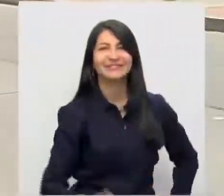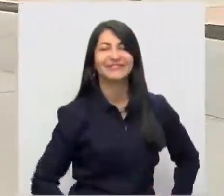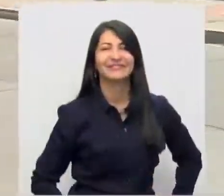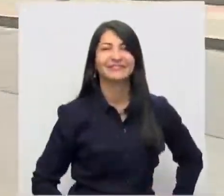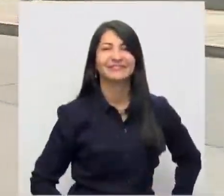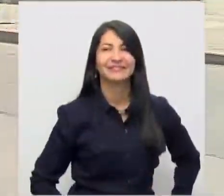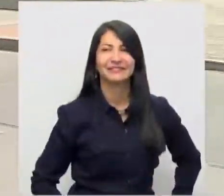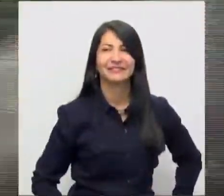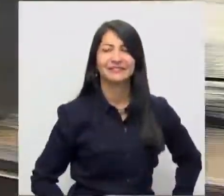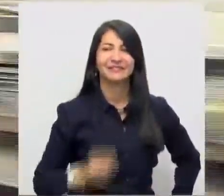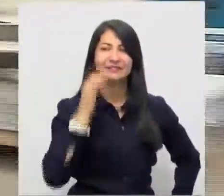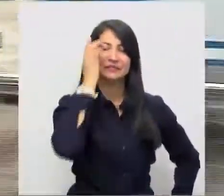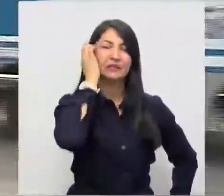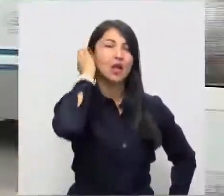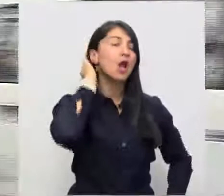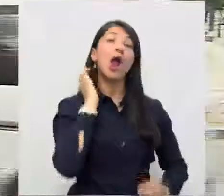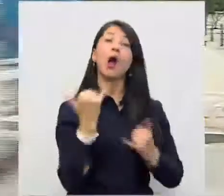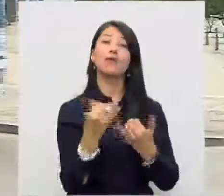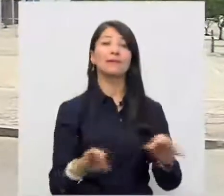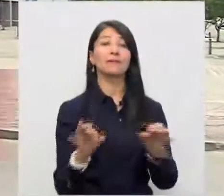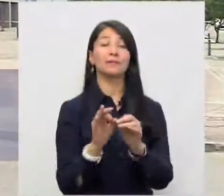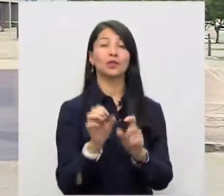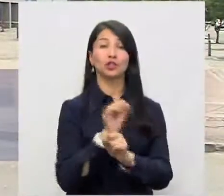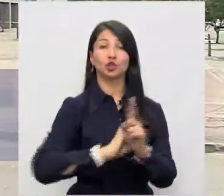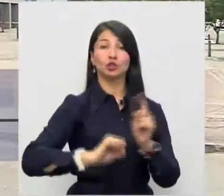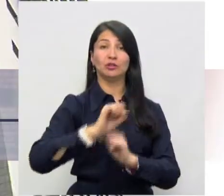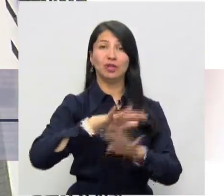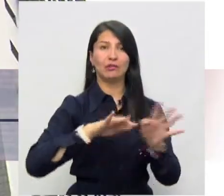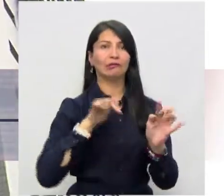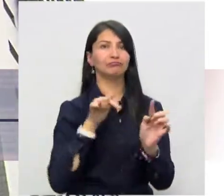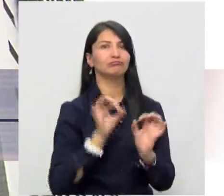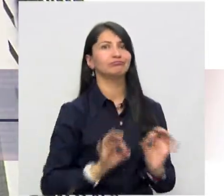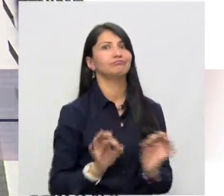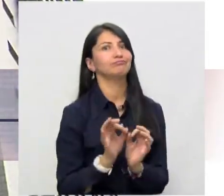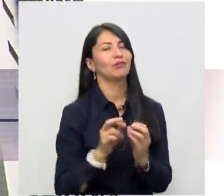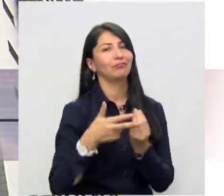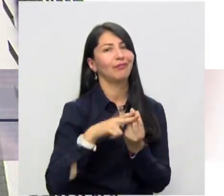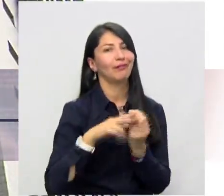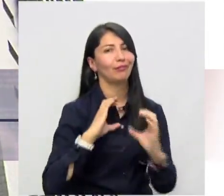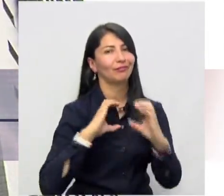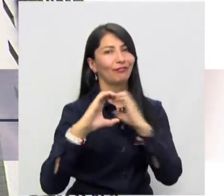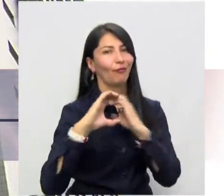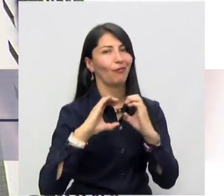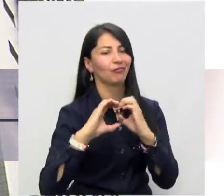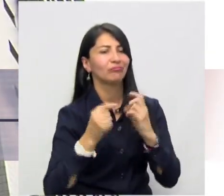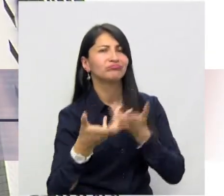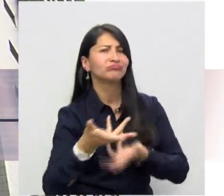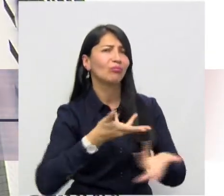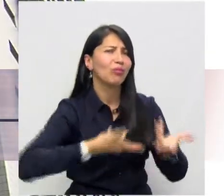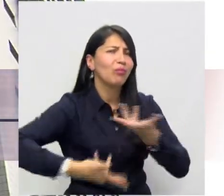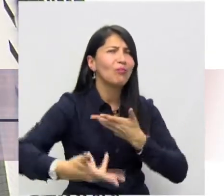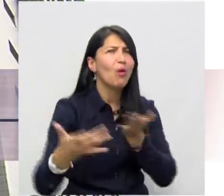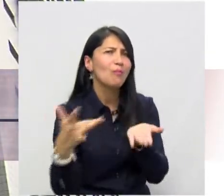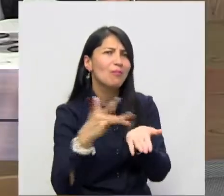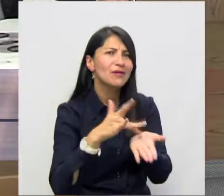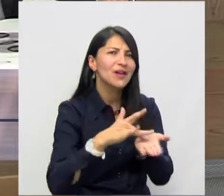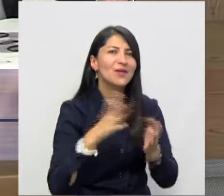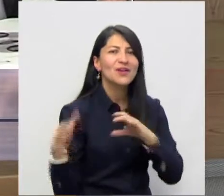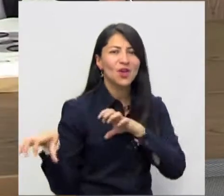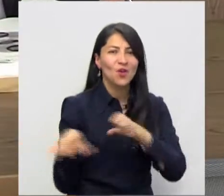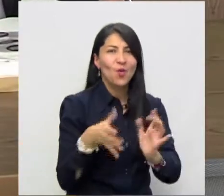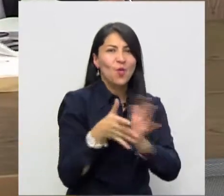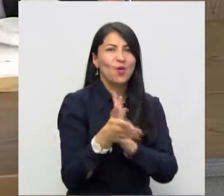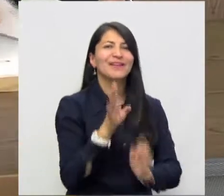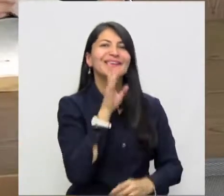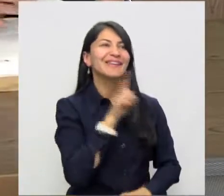Las redes sociales se constituyen en una de las herramientas más importantes para que los ciudadanos participen activamente en la rendición de